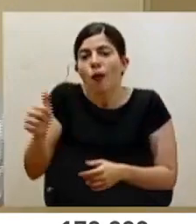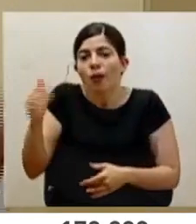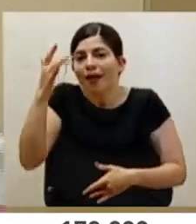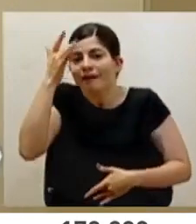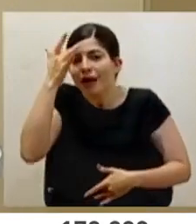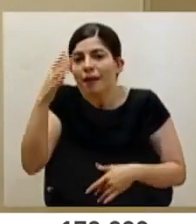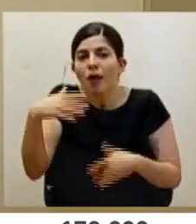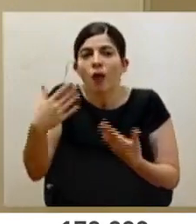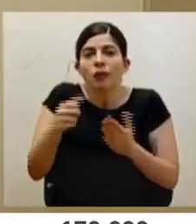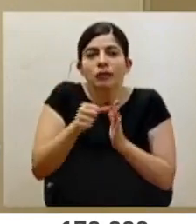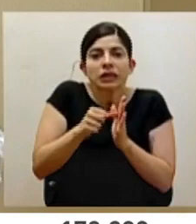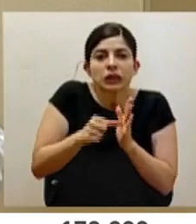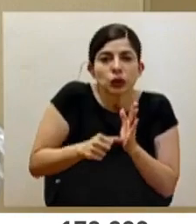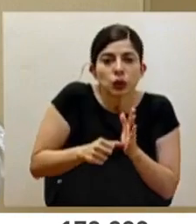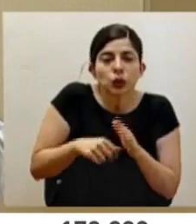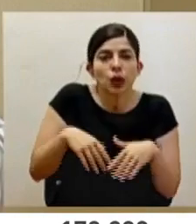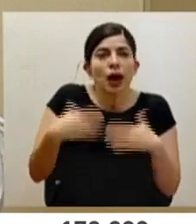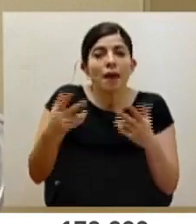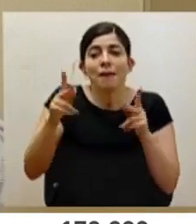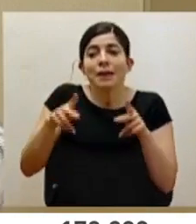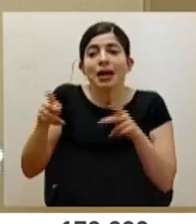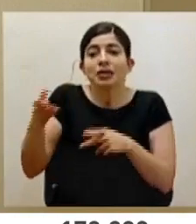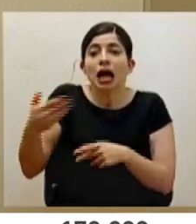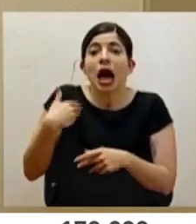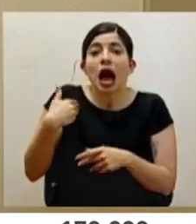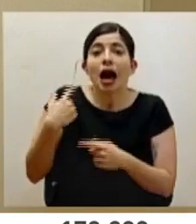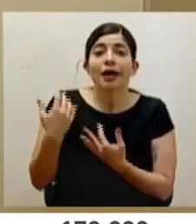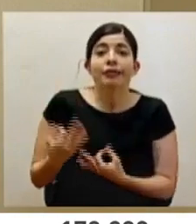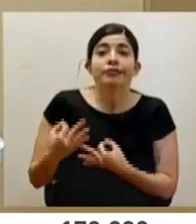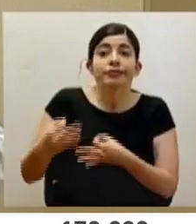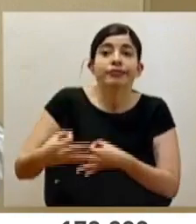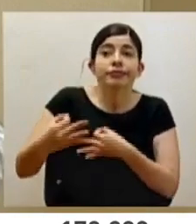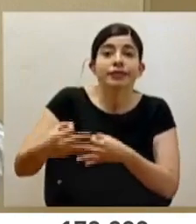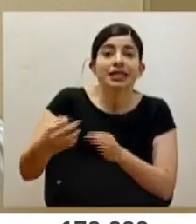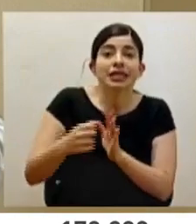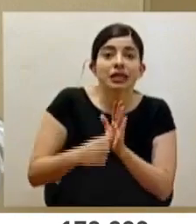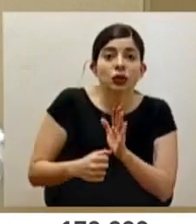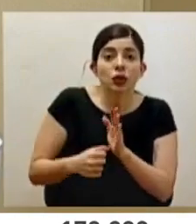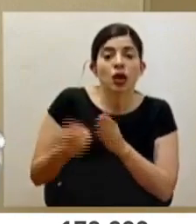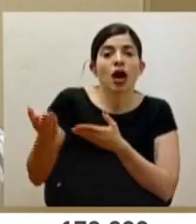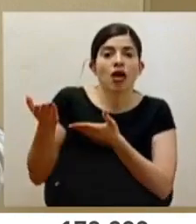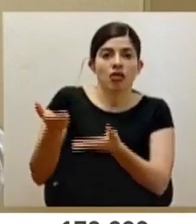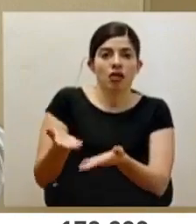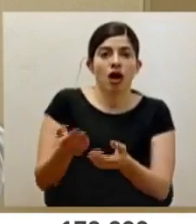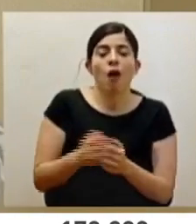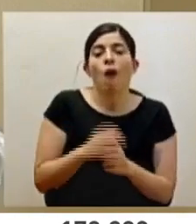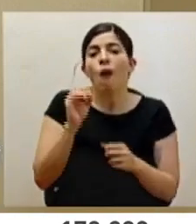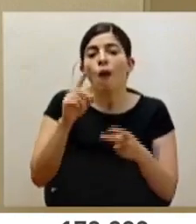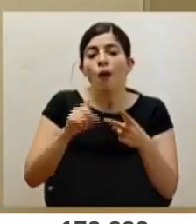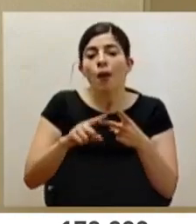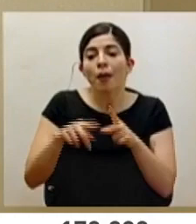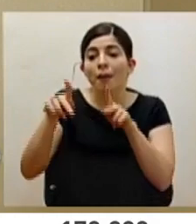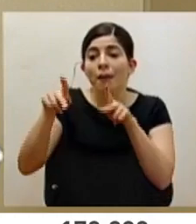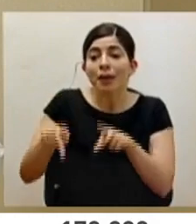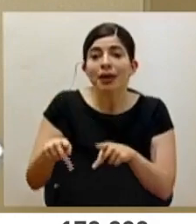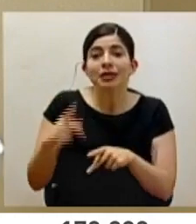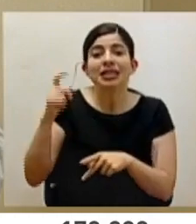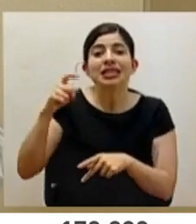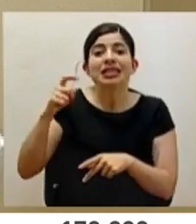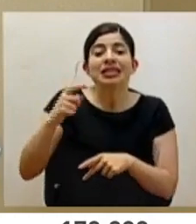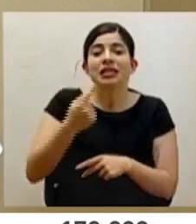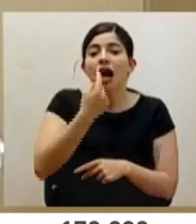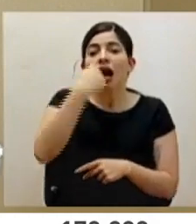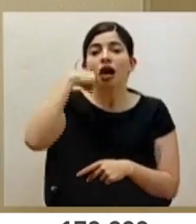como procedimientos quirúrgicos, es decir, gente que tenga cirugías pendientes, o personas que tengan procedimientos pendientes como